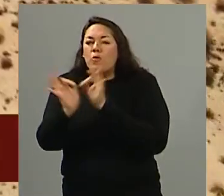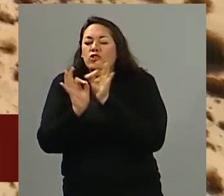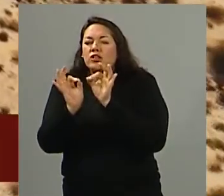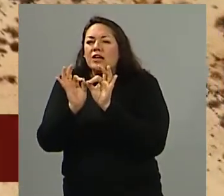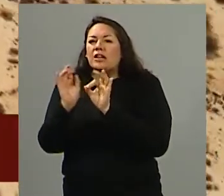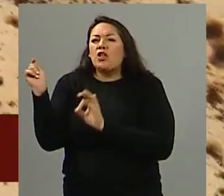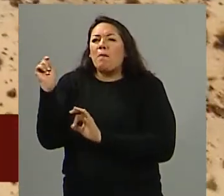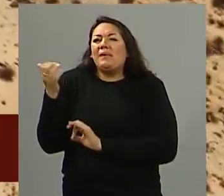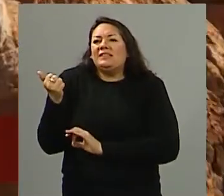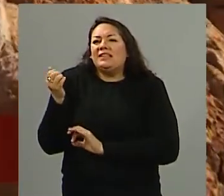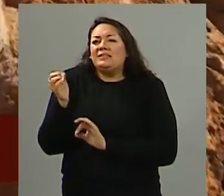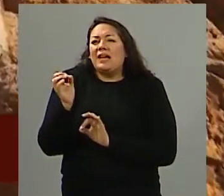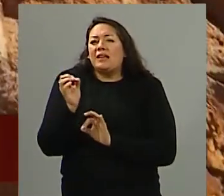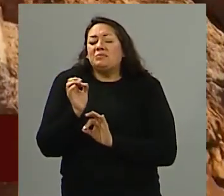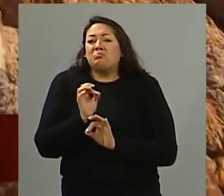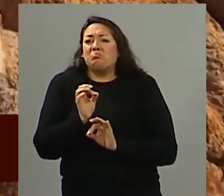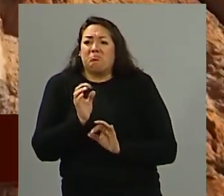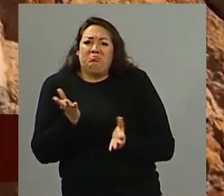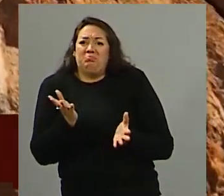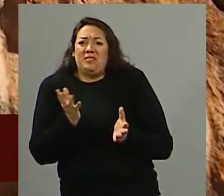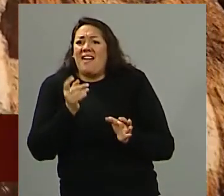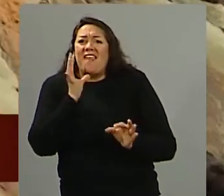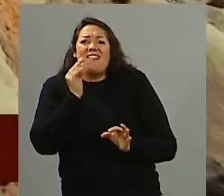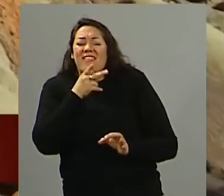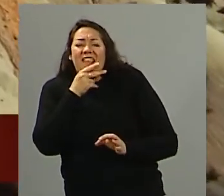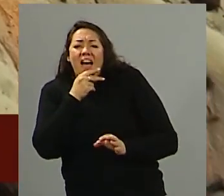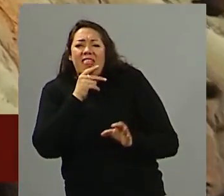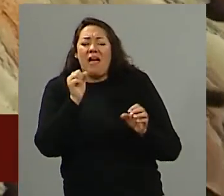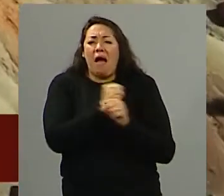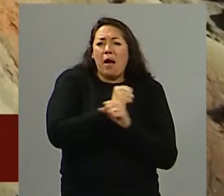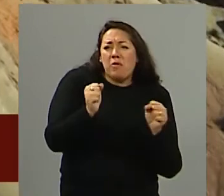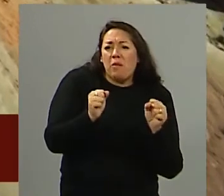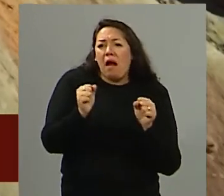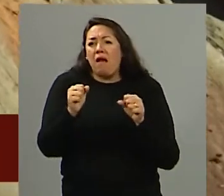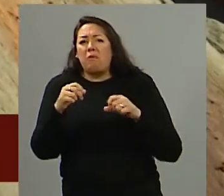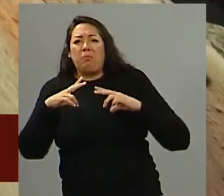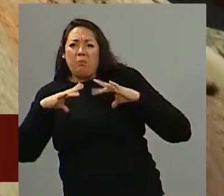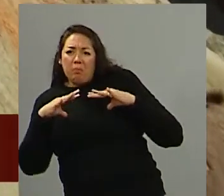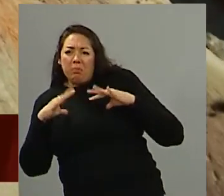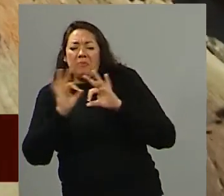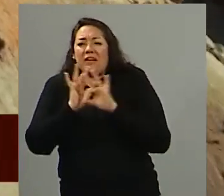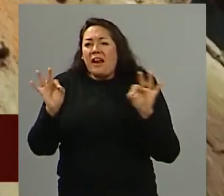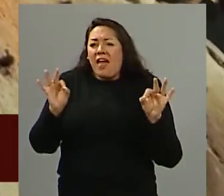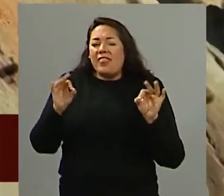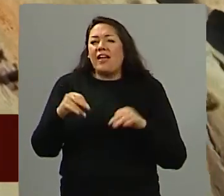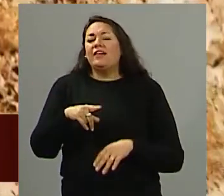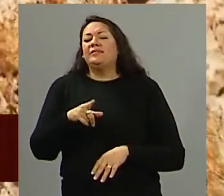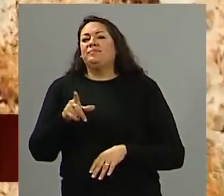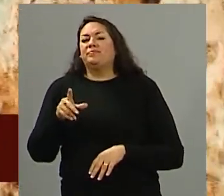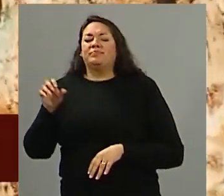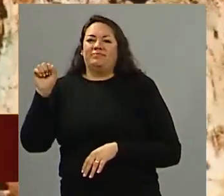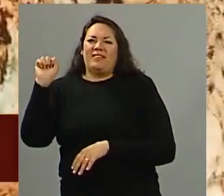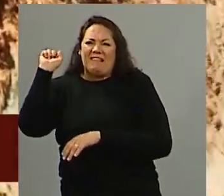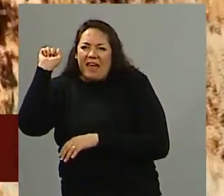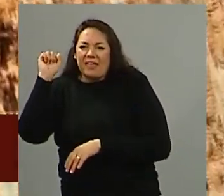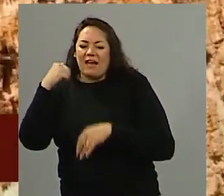sin que tenga tratamiento alguno dentro de la comisión de ambiente ¿Por crees que pasa eso? Me parece que no hay voluntad política del oficialismo del oficialismo que